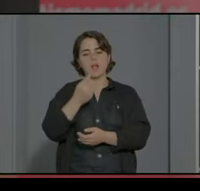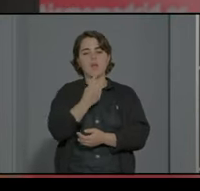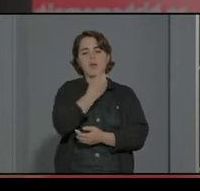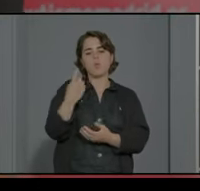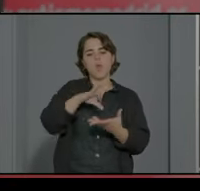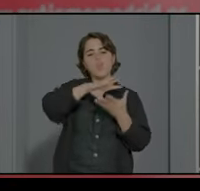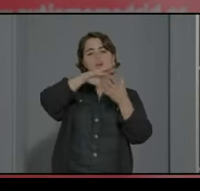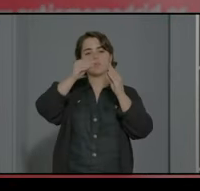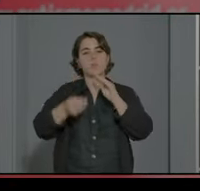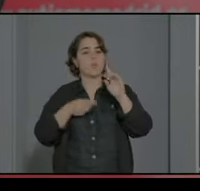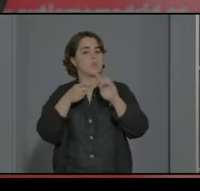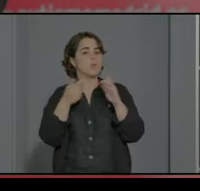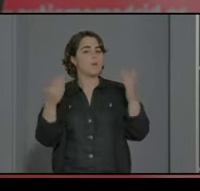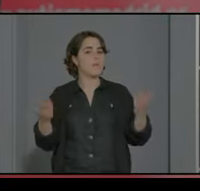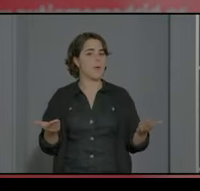para trabajar